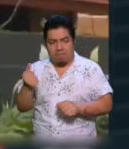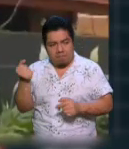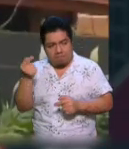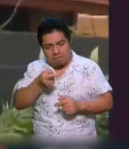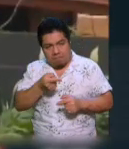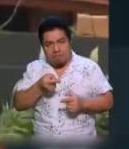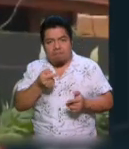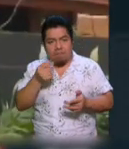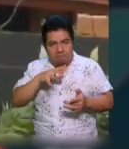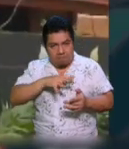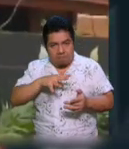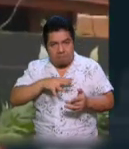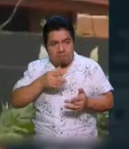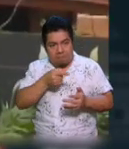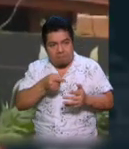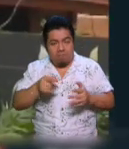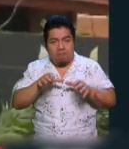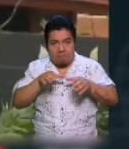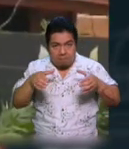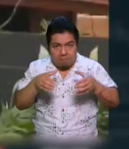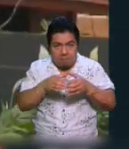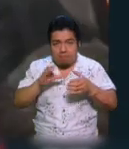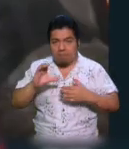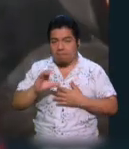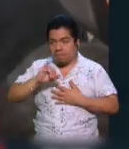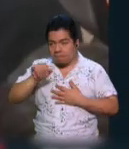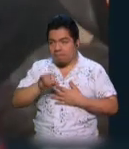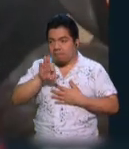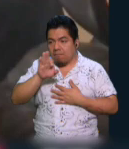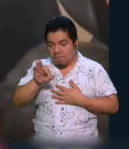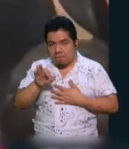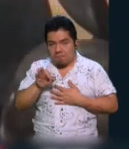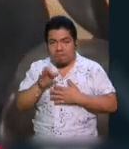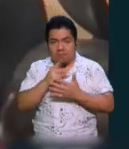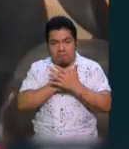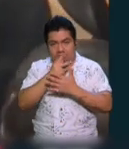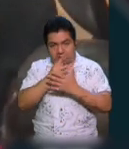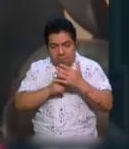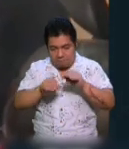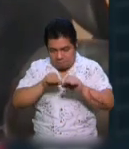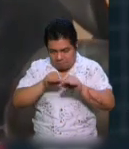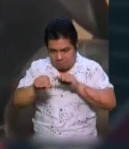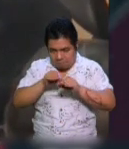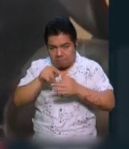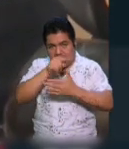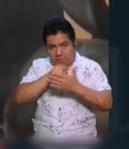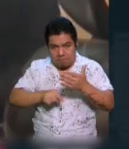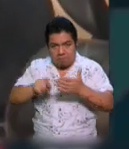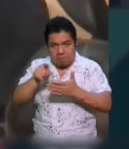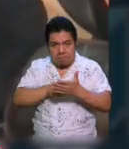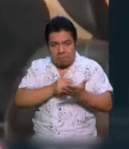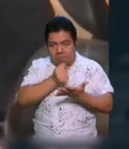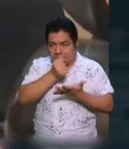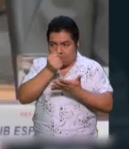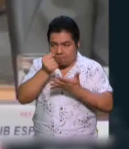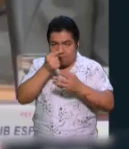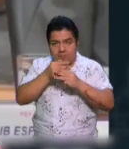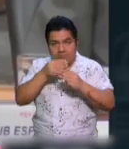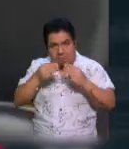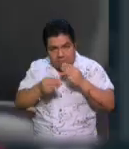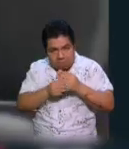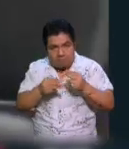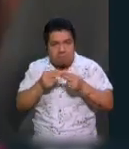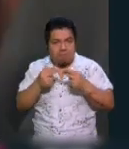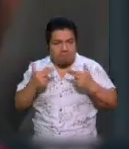también exige que el Pleno del Consejo de la Judicatura Federal suspende el plan de trabajo para la transferencia de los recursos materiales, humanos,